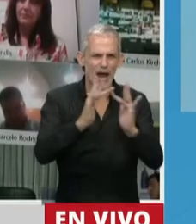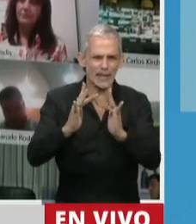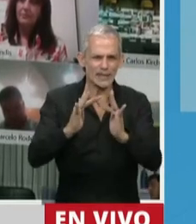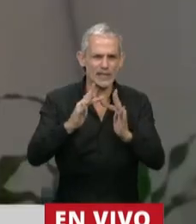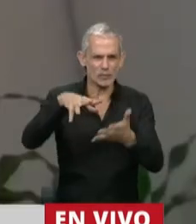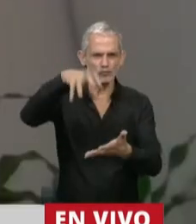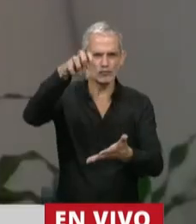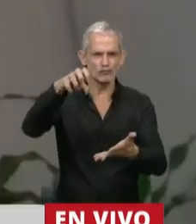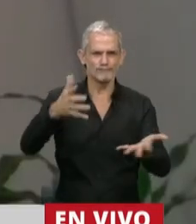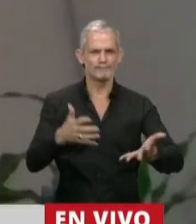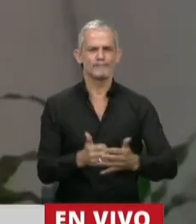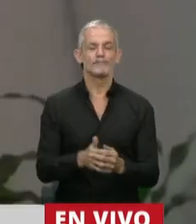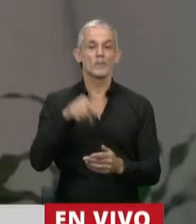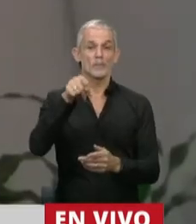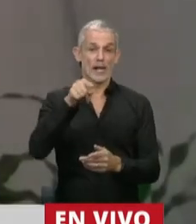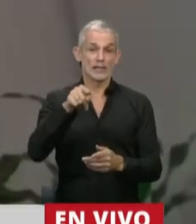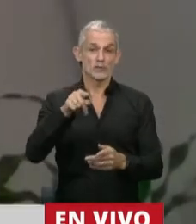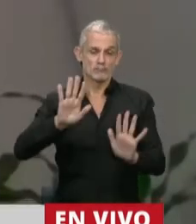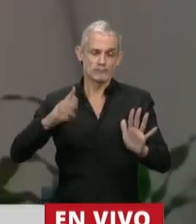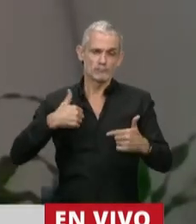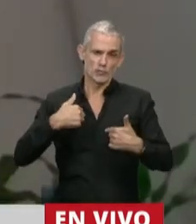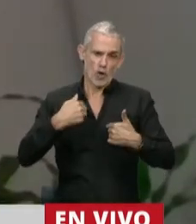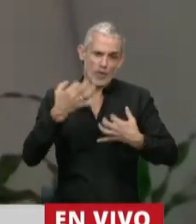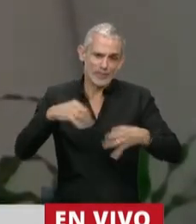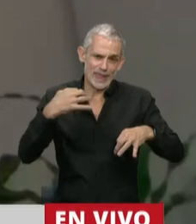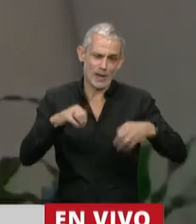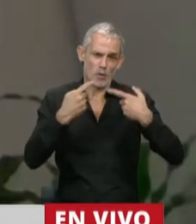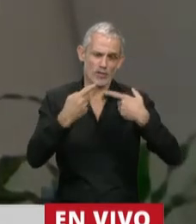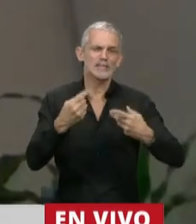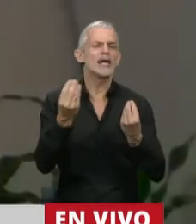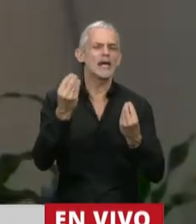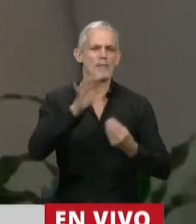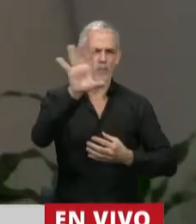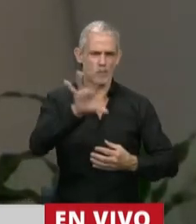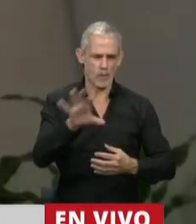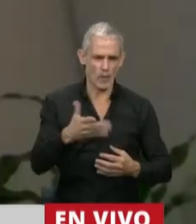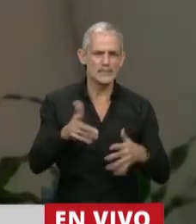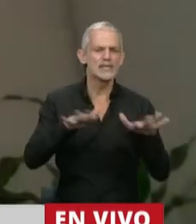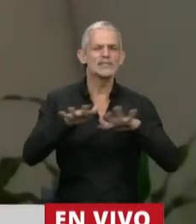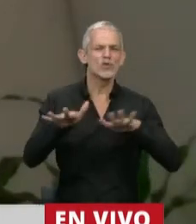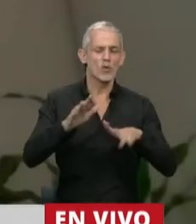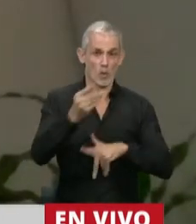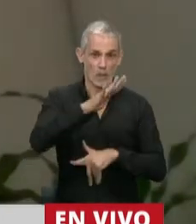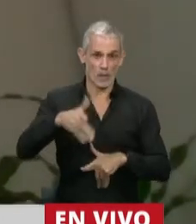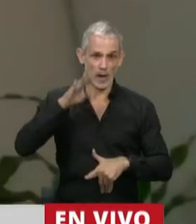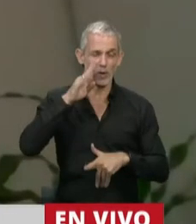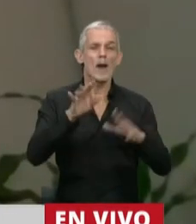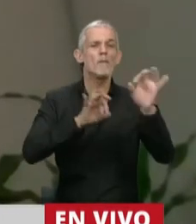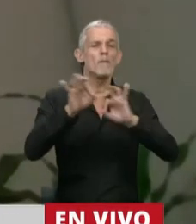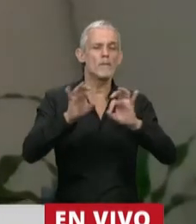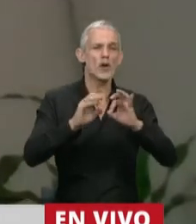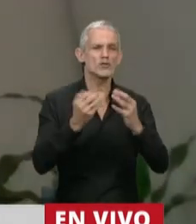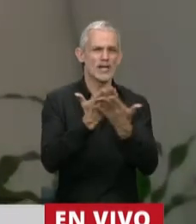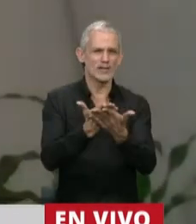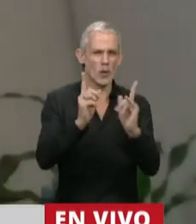es precisamente en este sentido que no puedo dejar pasar por alto lo que sucede en mi provincia, donde este mismo proyecto que estamos